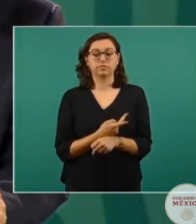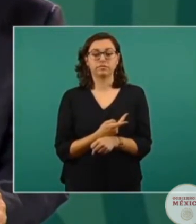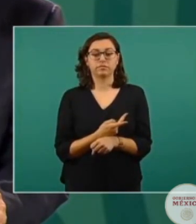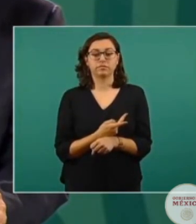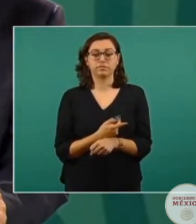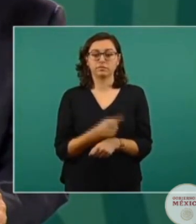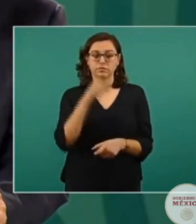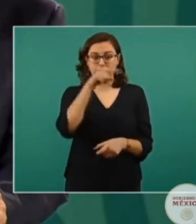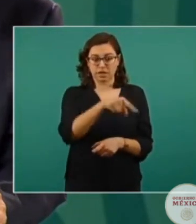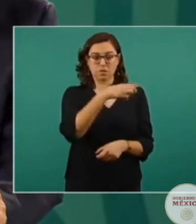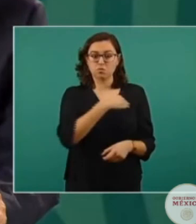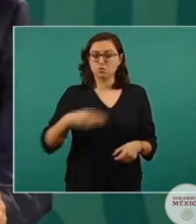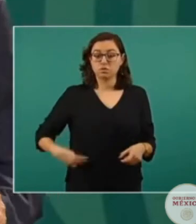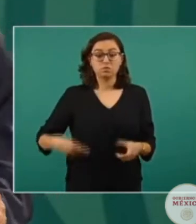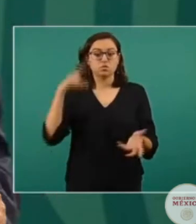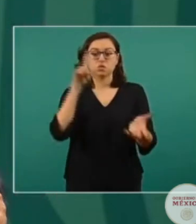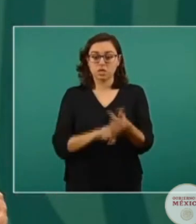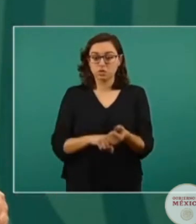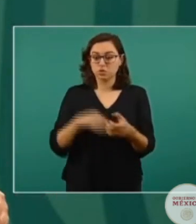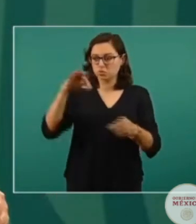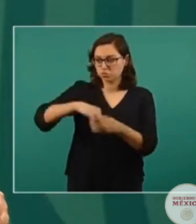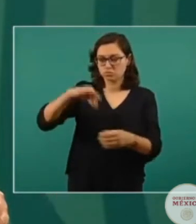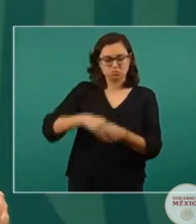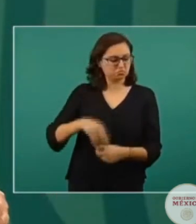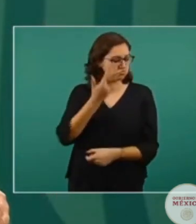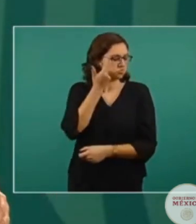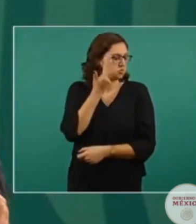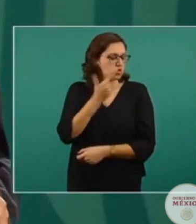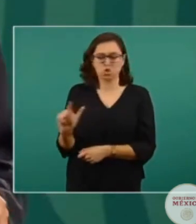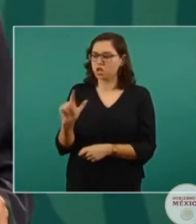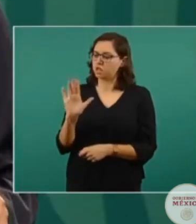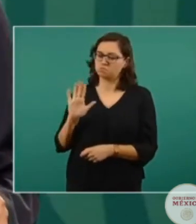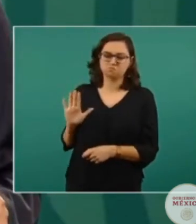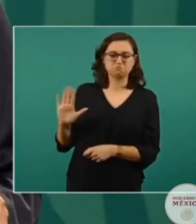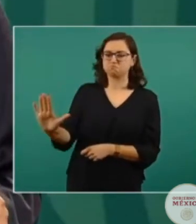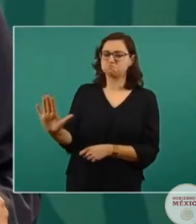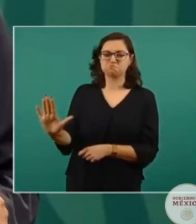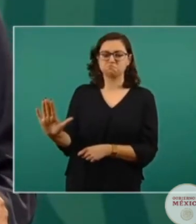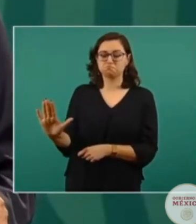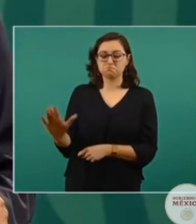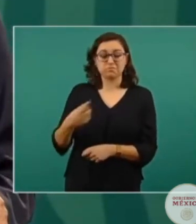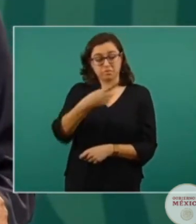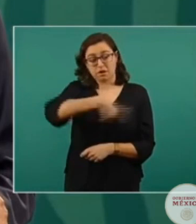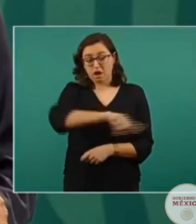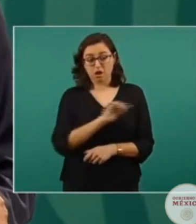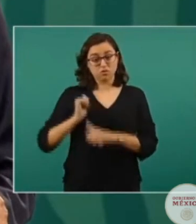que no quieren que se lleven a cabo las elecciones, porque tienen ellos